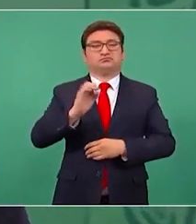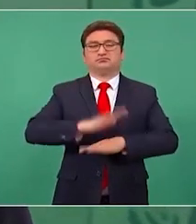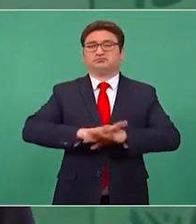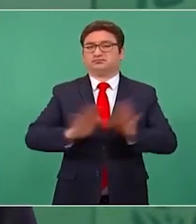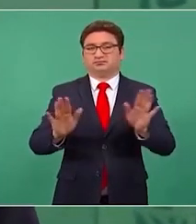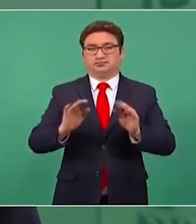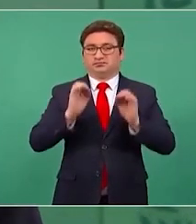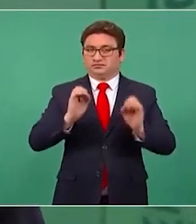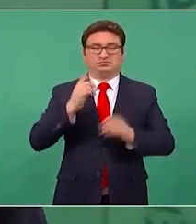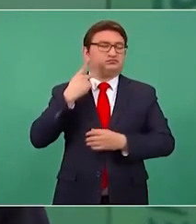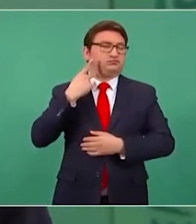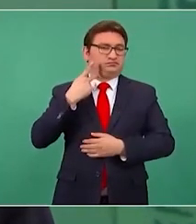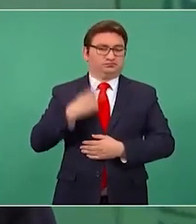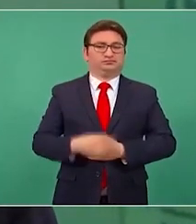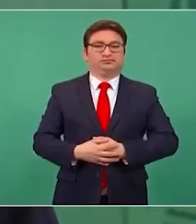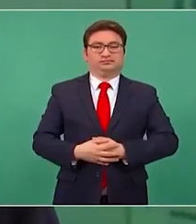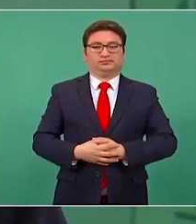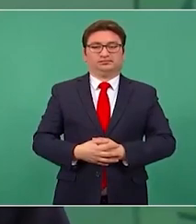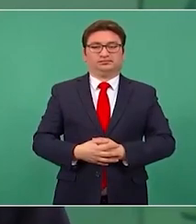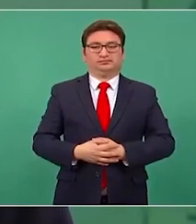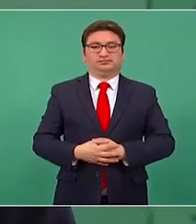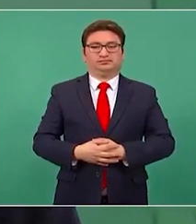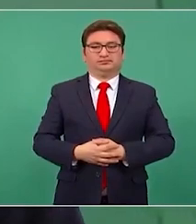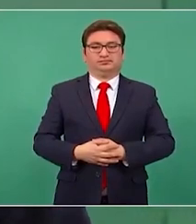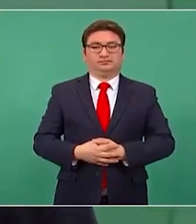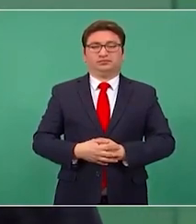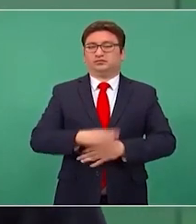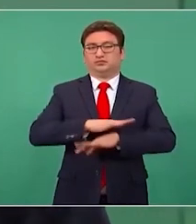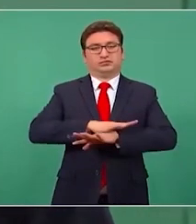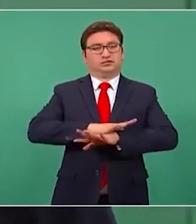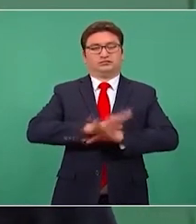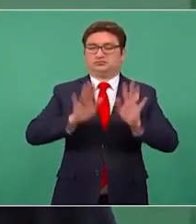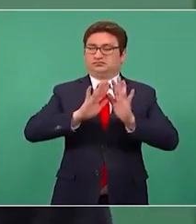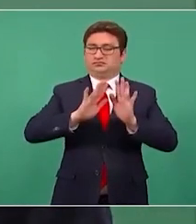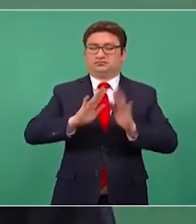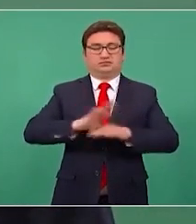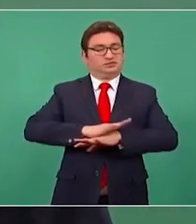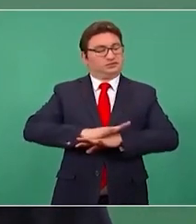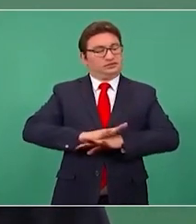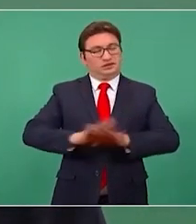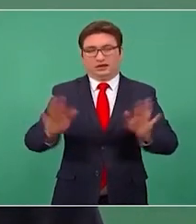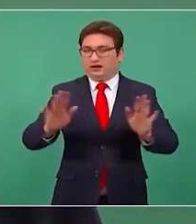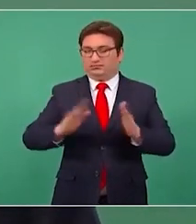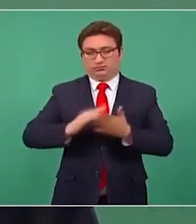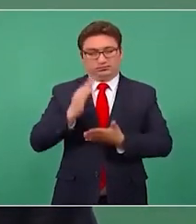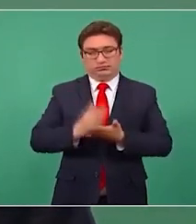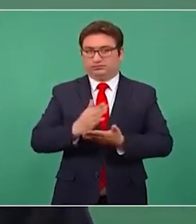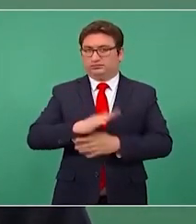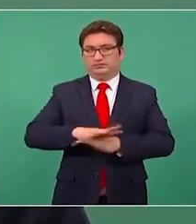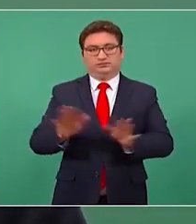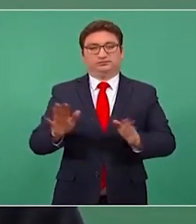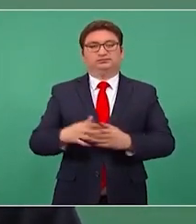usted me fue de cerca? Perdón. Porque ya tenemos que darle